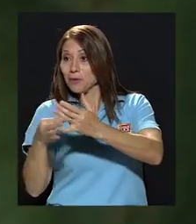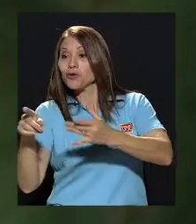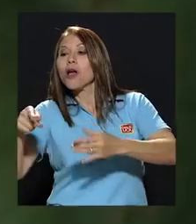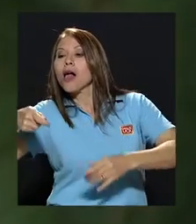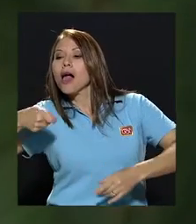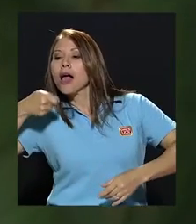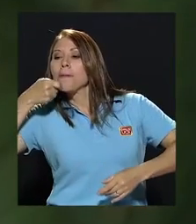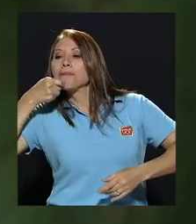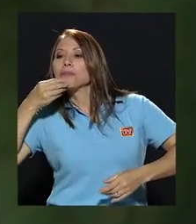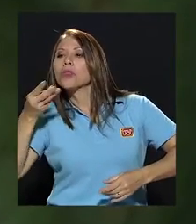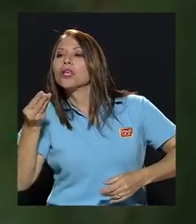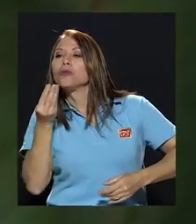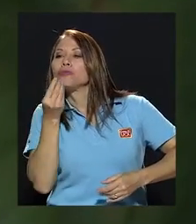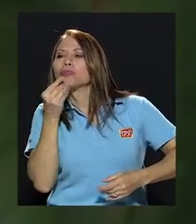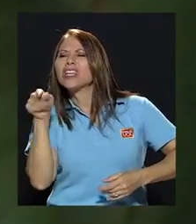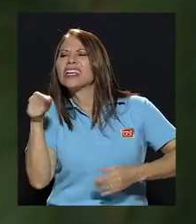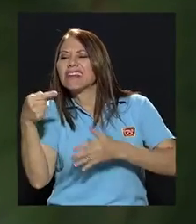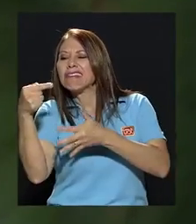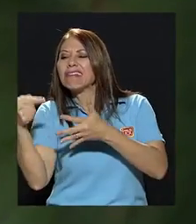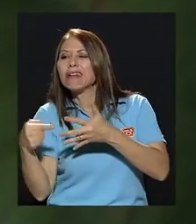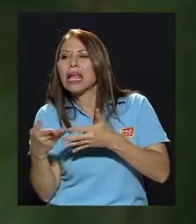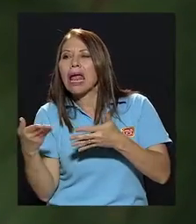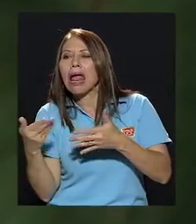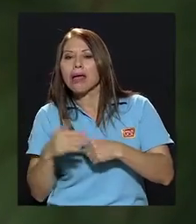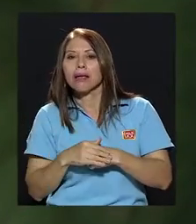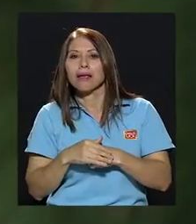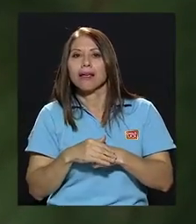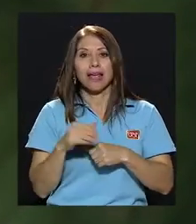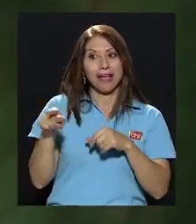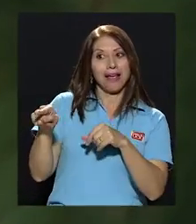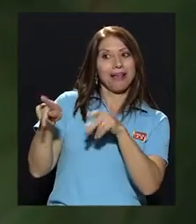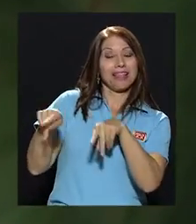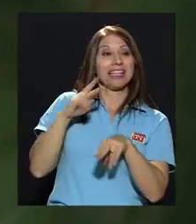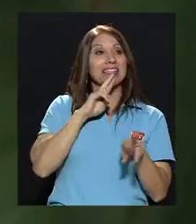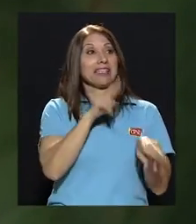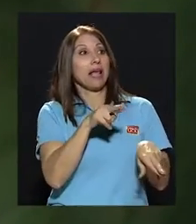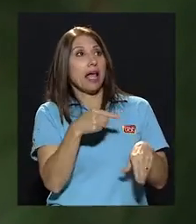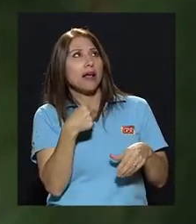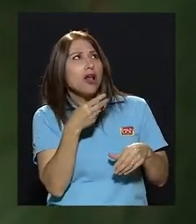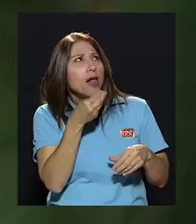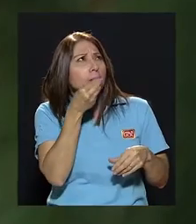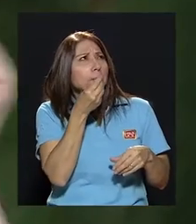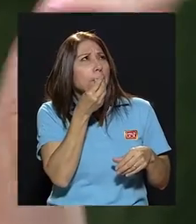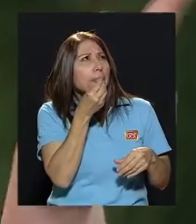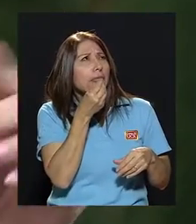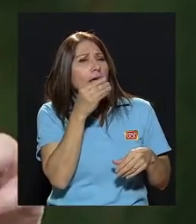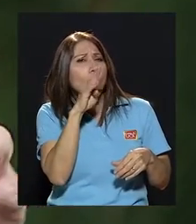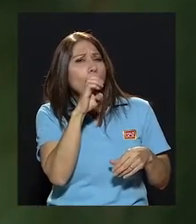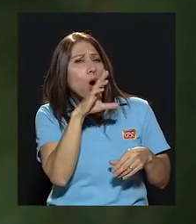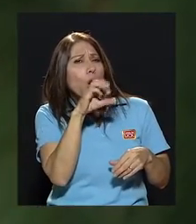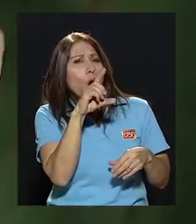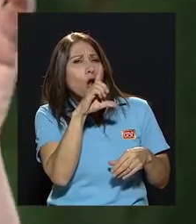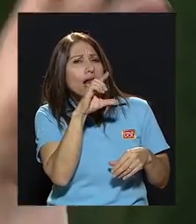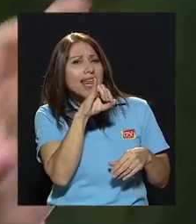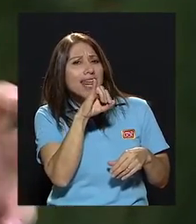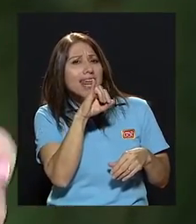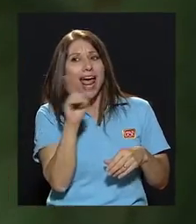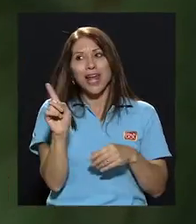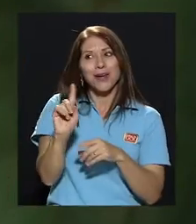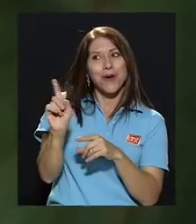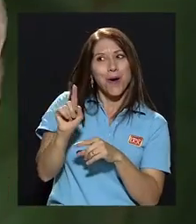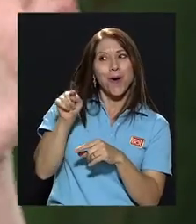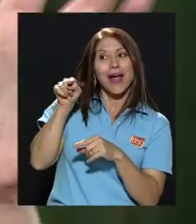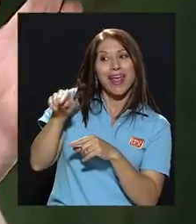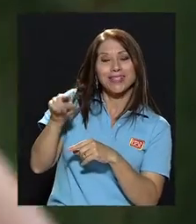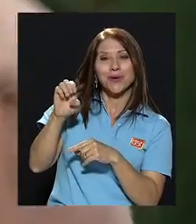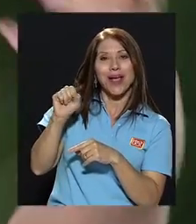adivinen qué tiene de ingredientes esta receta. A mí me sabe como a brócoli, no, era espinaca, ¿verdad? Entonces poder ver los